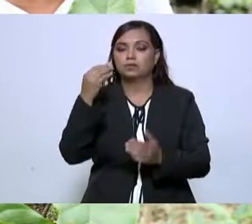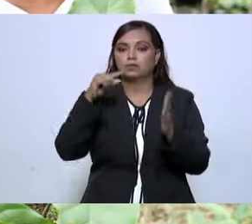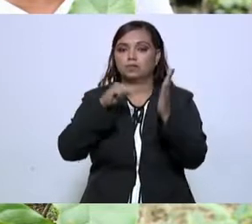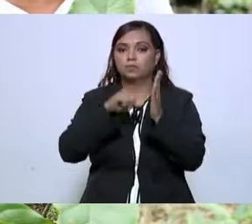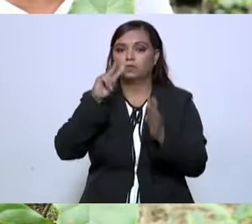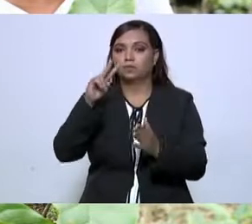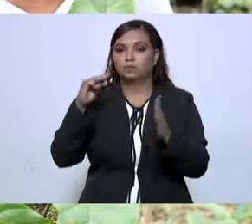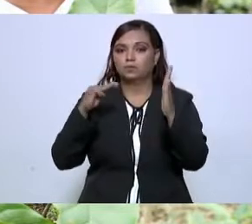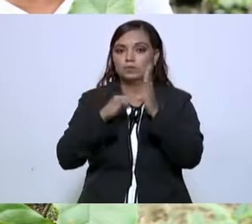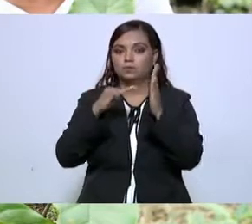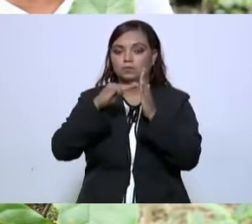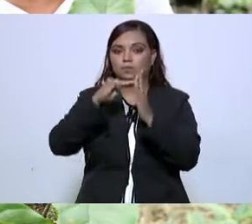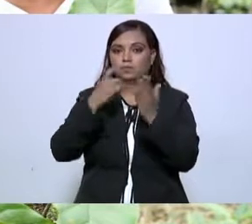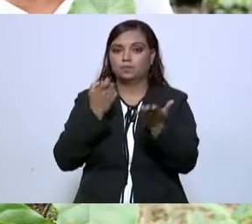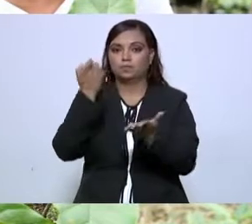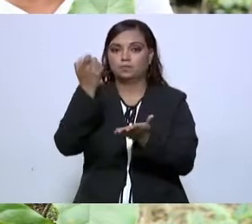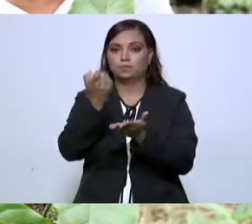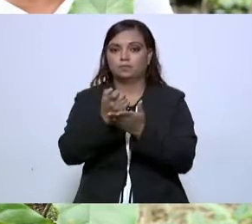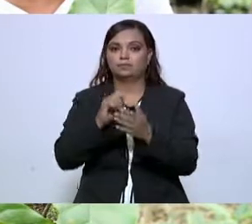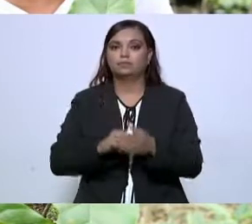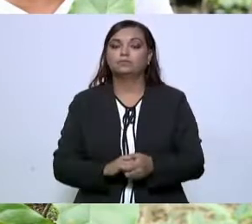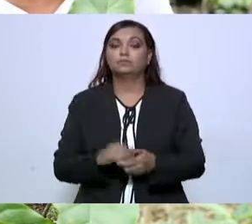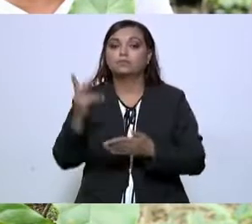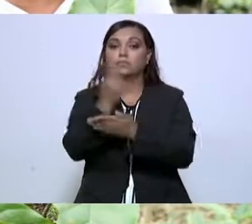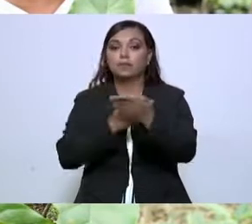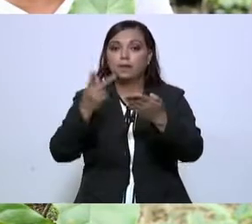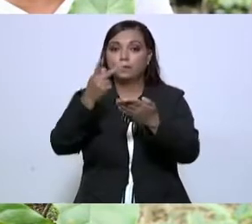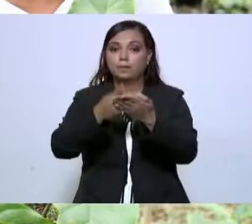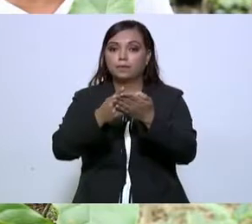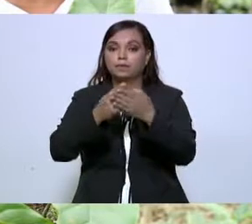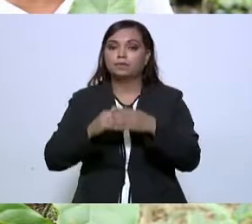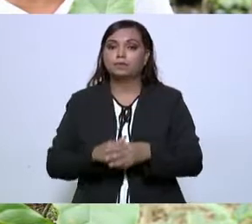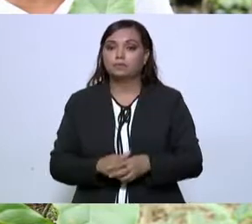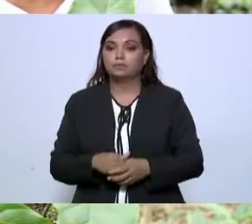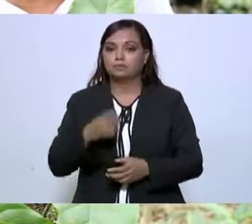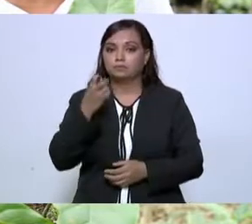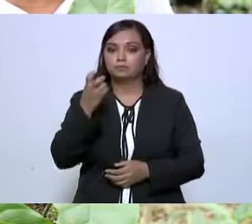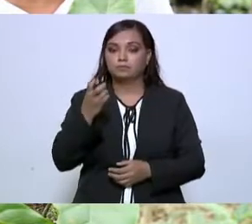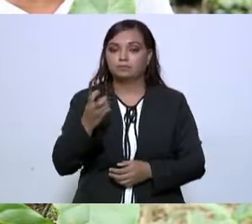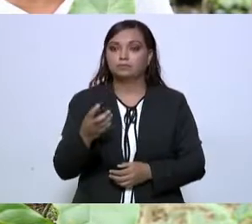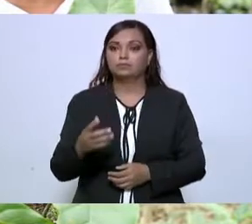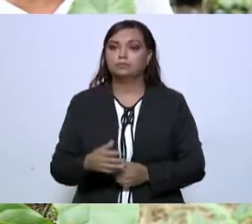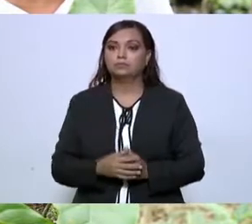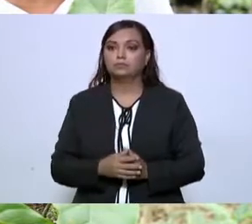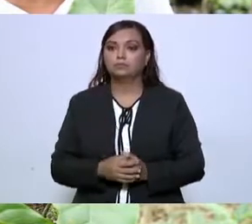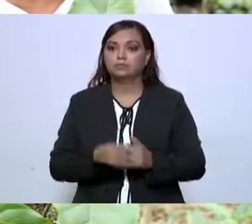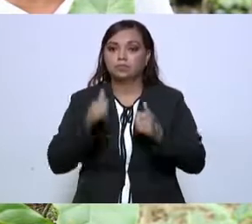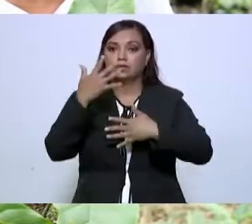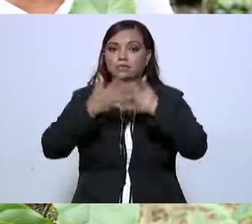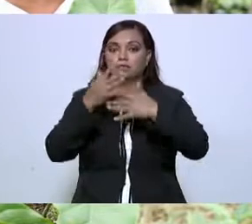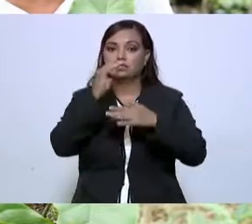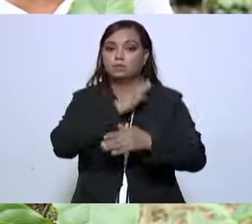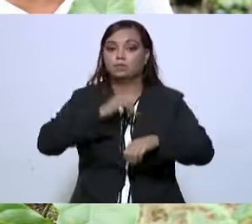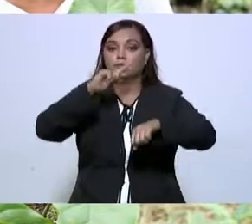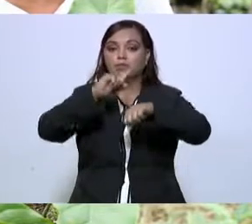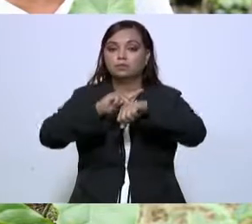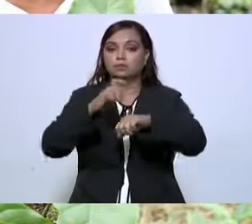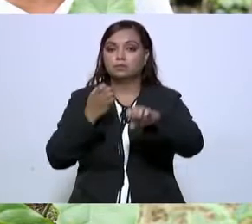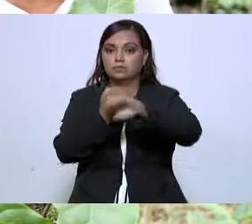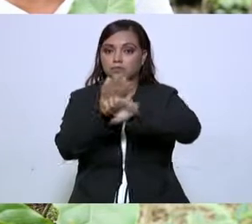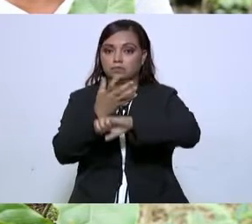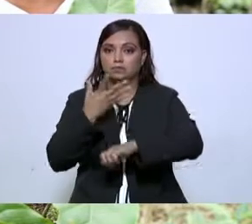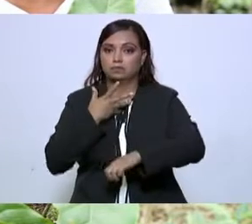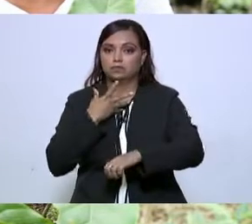.2 millones de pesos. Este programa, adelante, está en 15 municipios del estado,